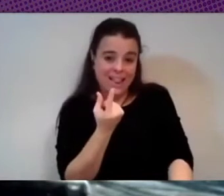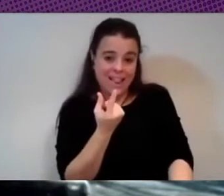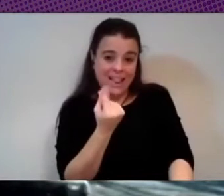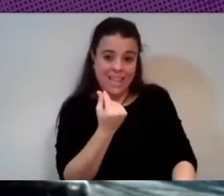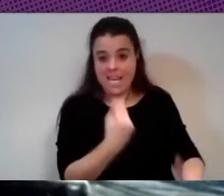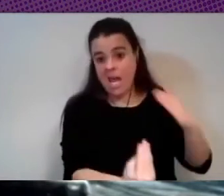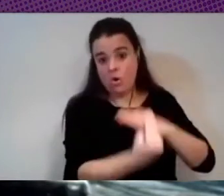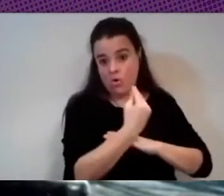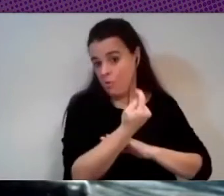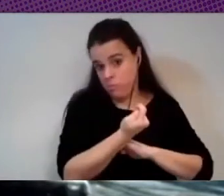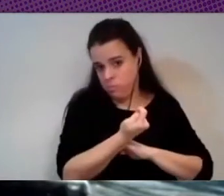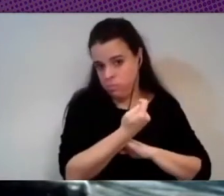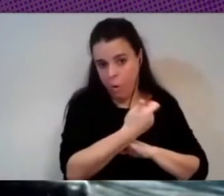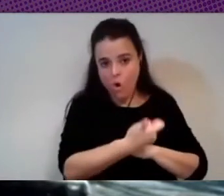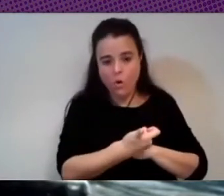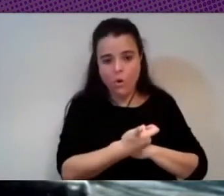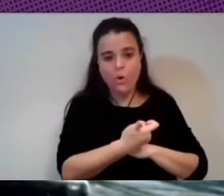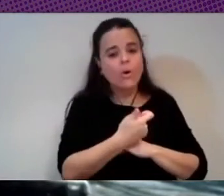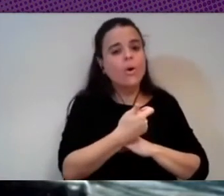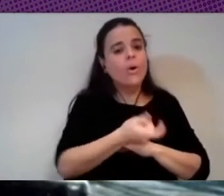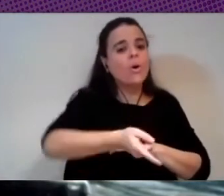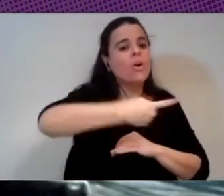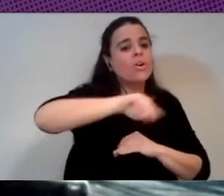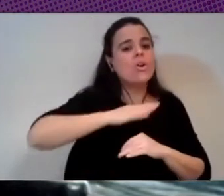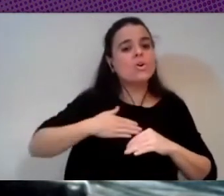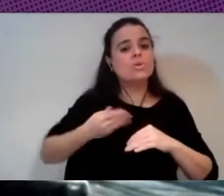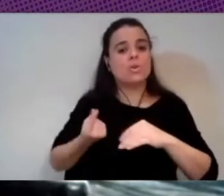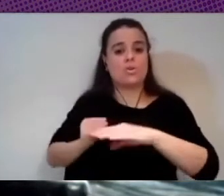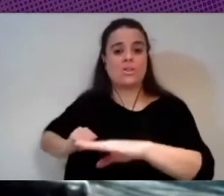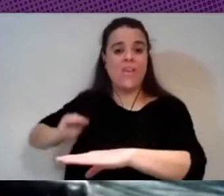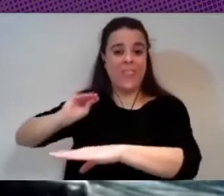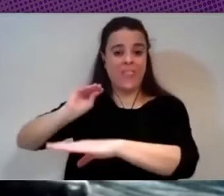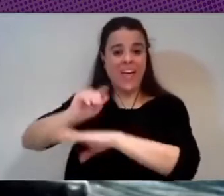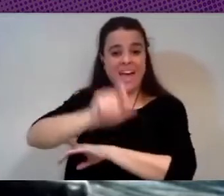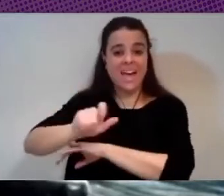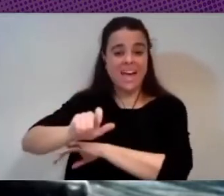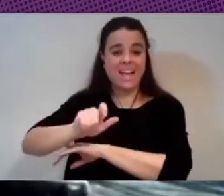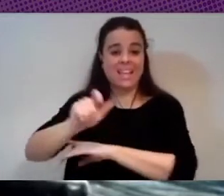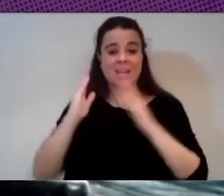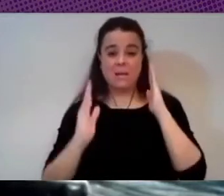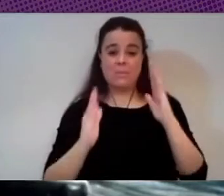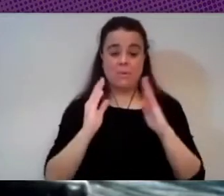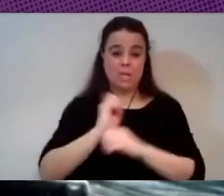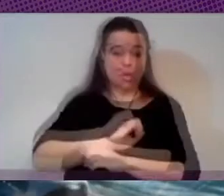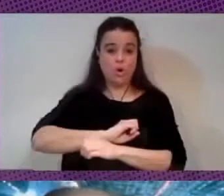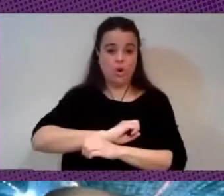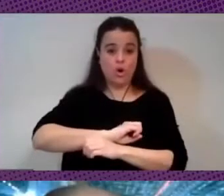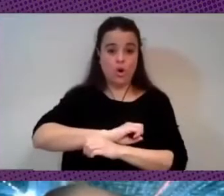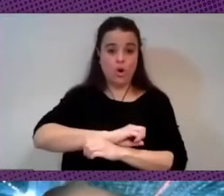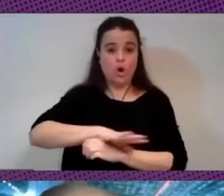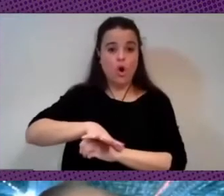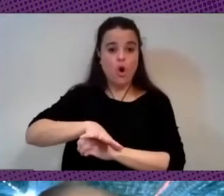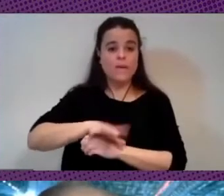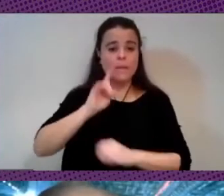la iniciativa la hemos dado a los que han contribuido durante el COVID a los primeros creo los primeros